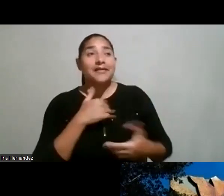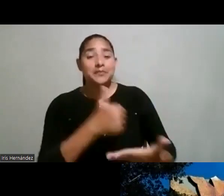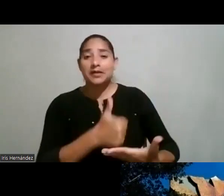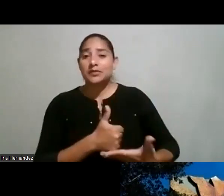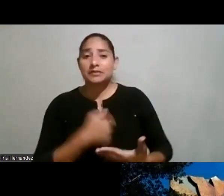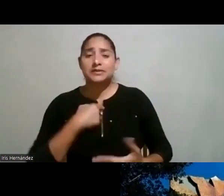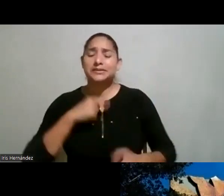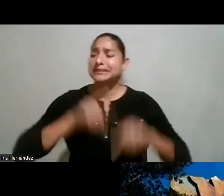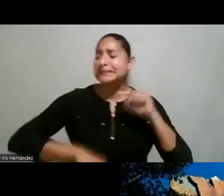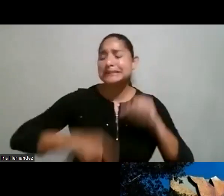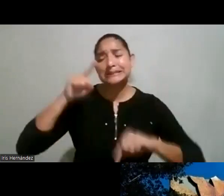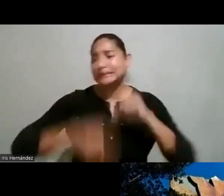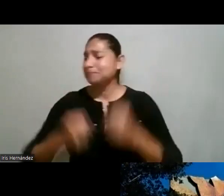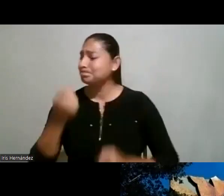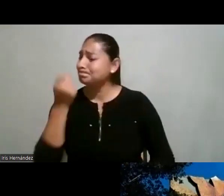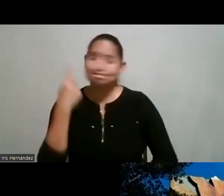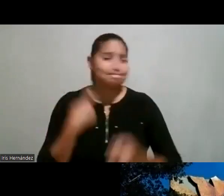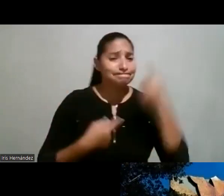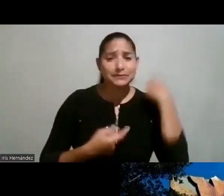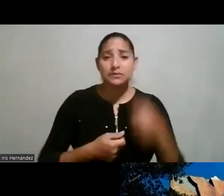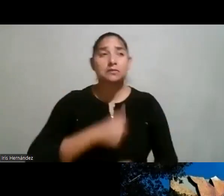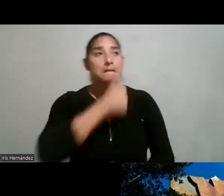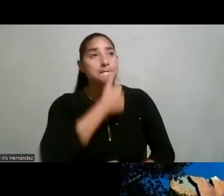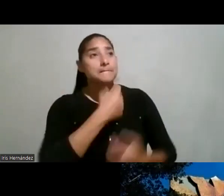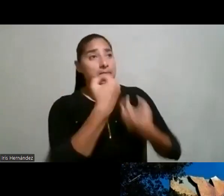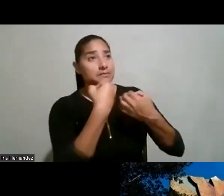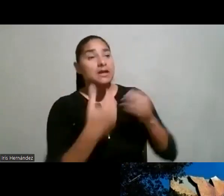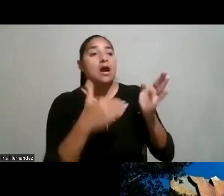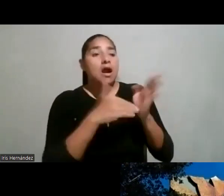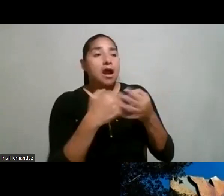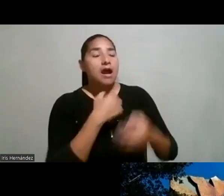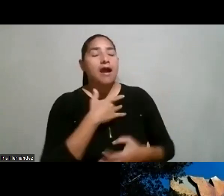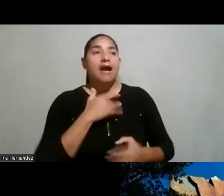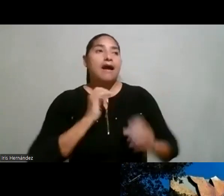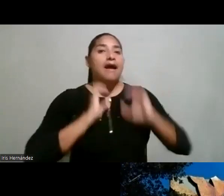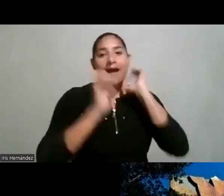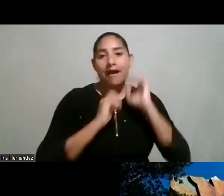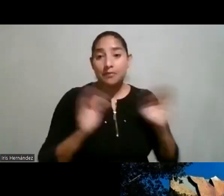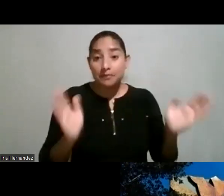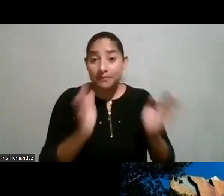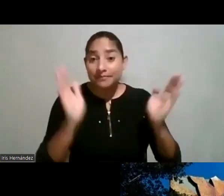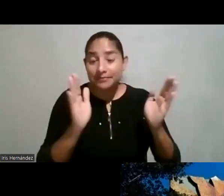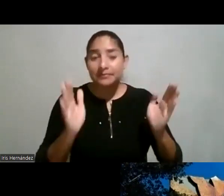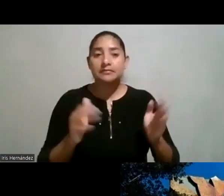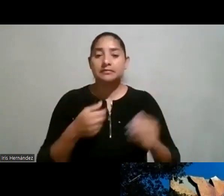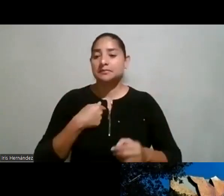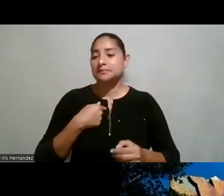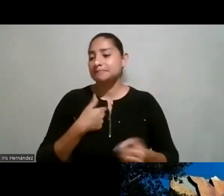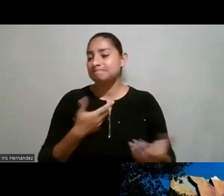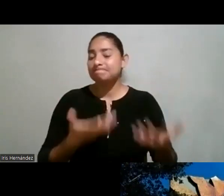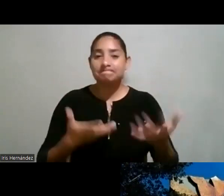cuando uno no entendía algo verdad que tenía paciencia para explicarle que le entusiasmaba por cosas que verdad que le animaba